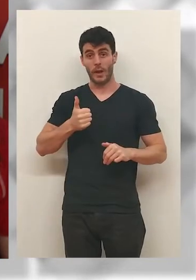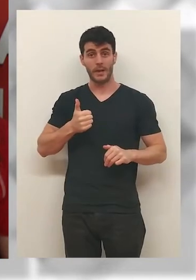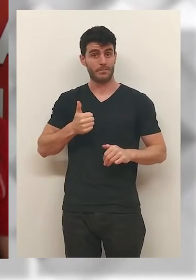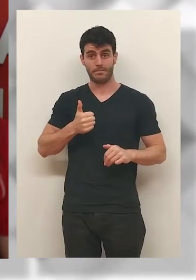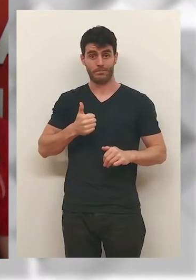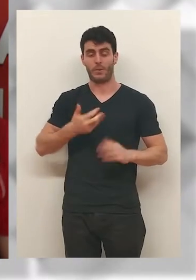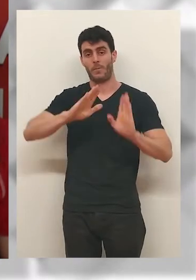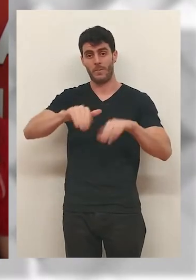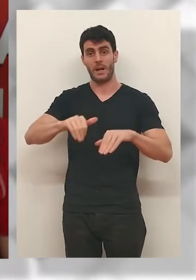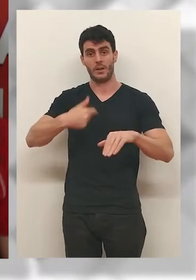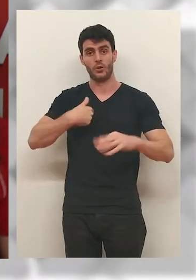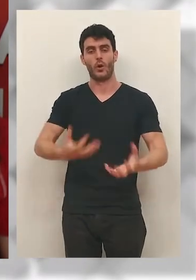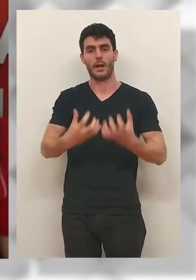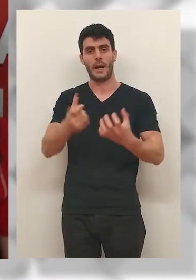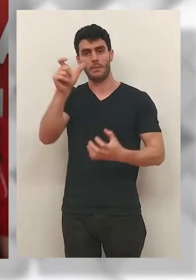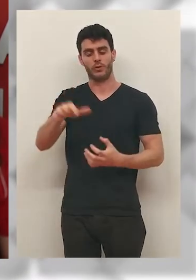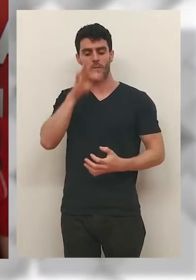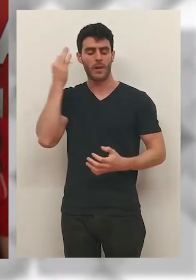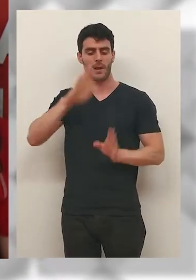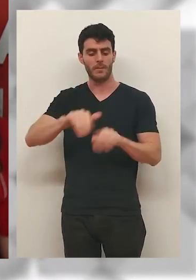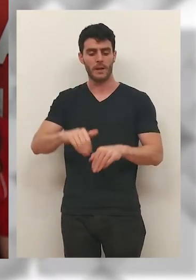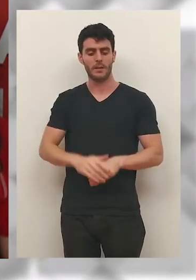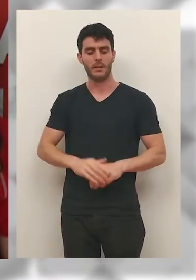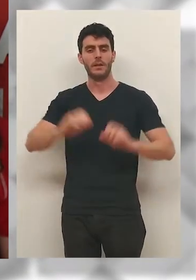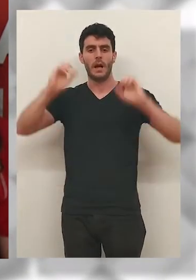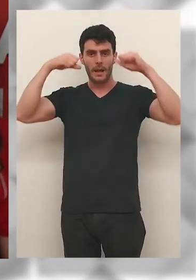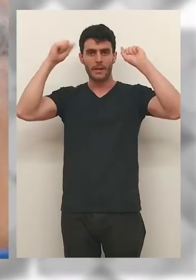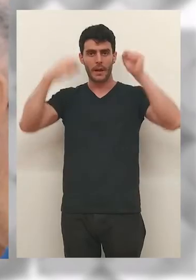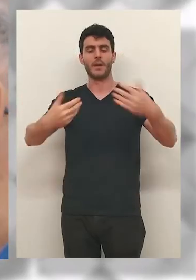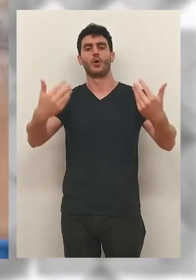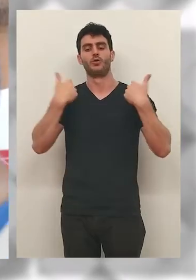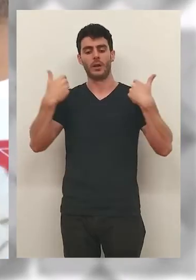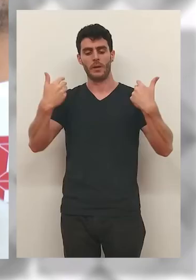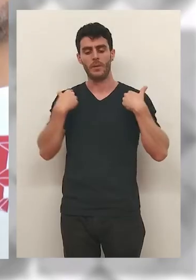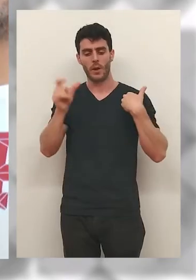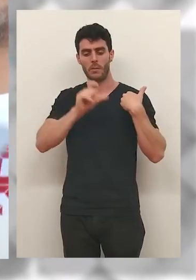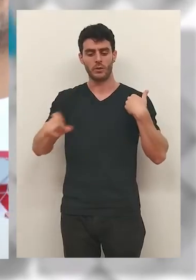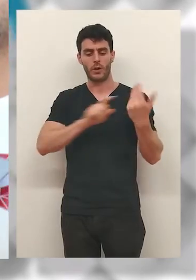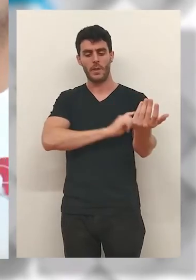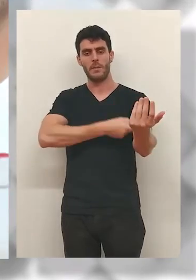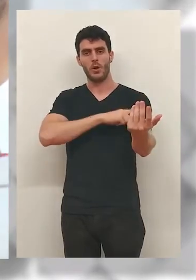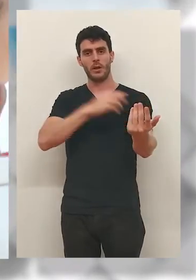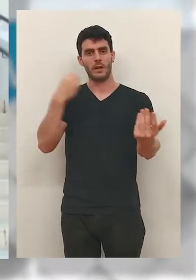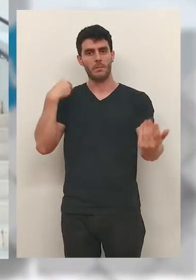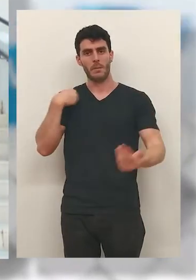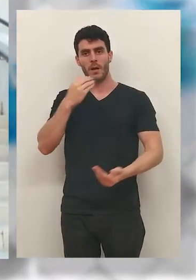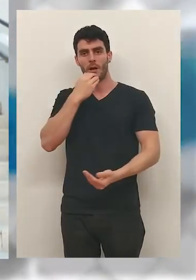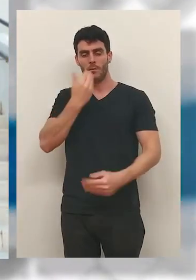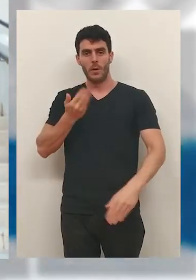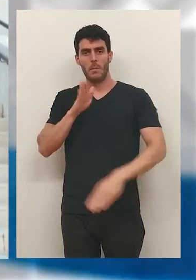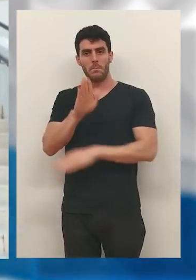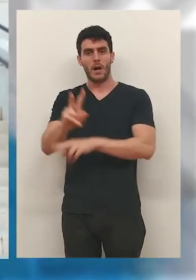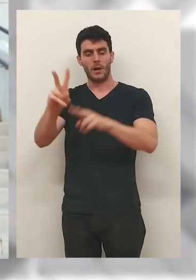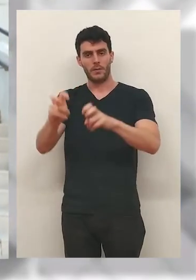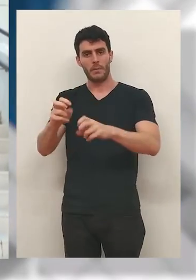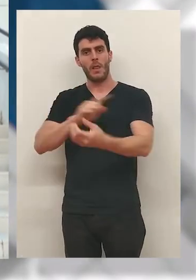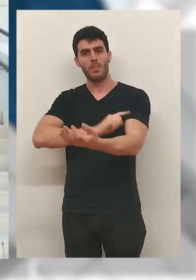la oportunidad de poder entrar en la final y ganarle a un francés la final. Con entrenamiento y sacrificio, estos deportistas